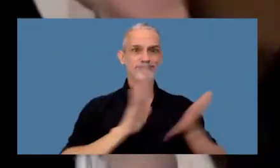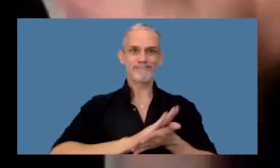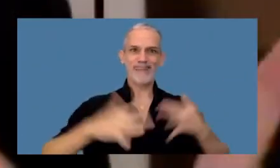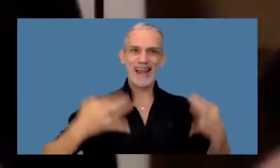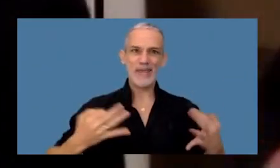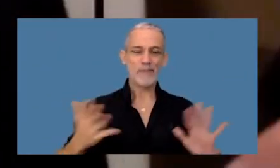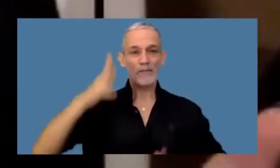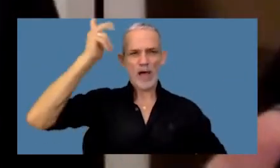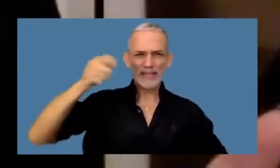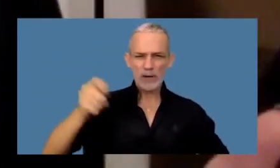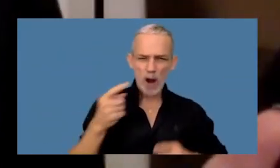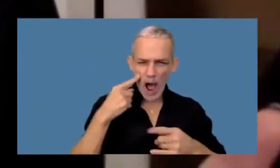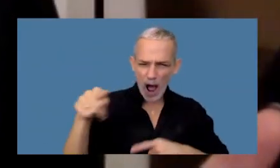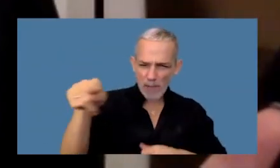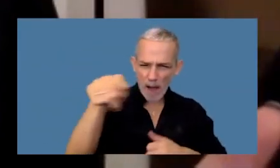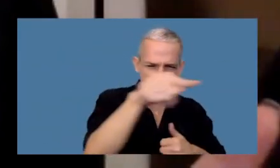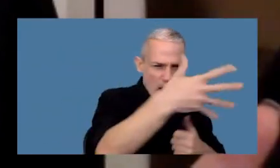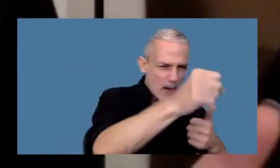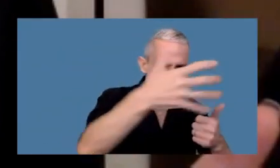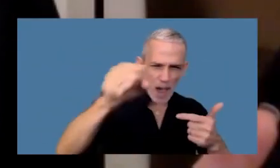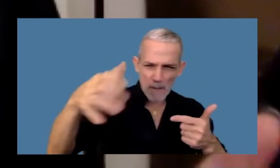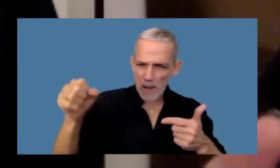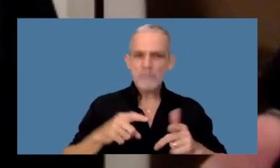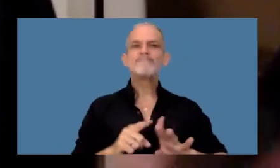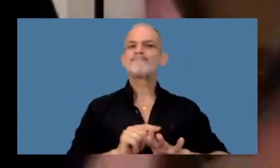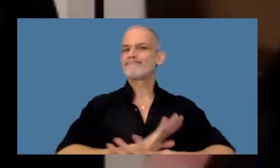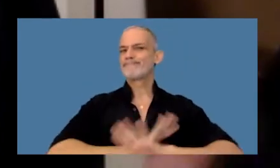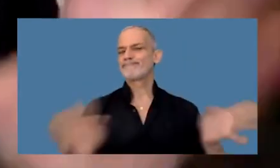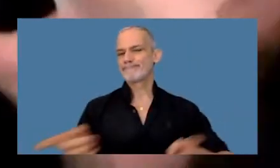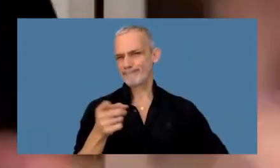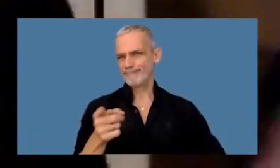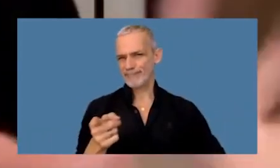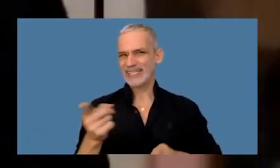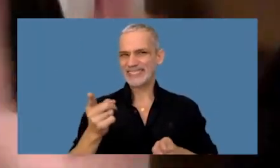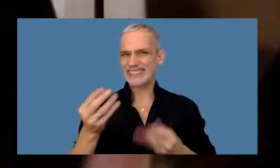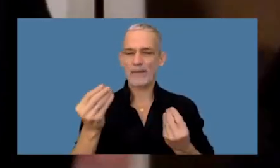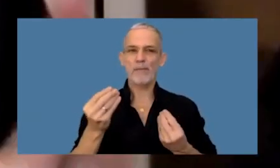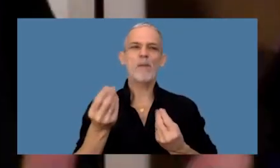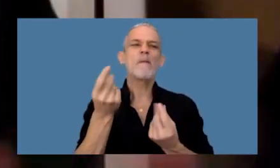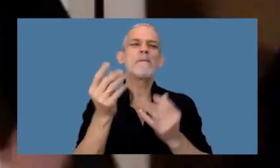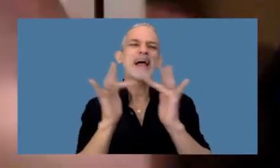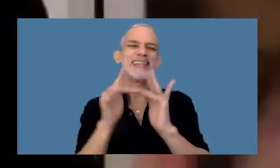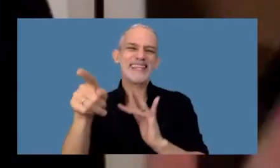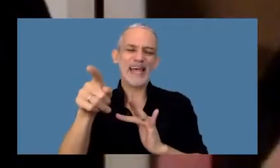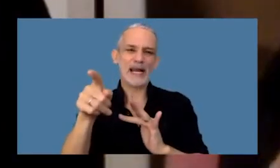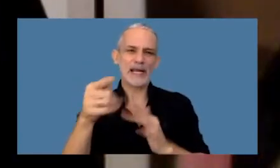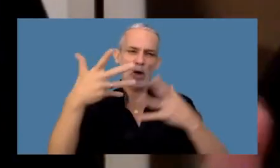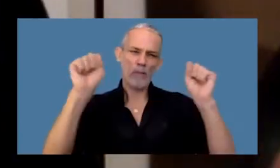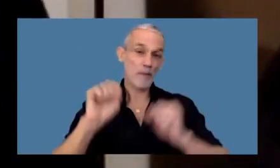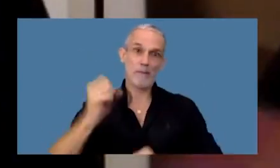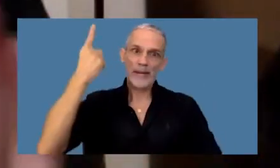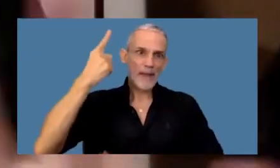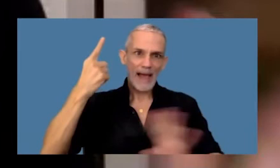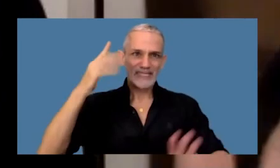construye la maniobra de lavado de activos mediante el uso de criptomonedas este es un leading case en la